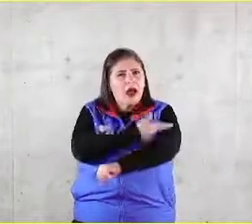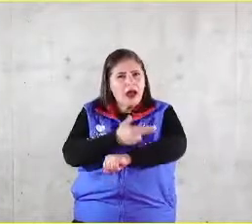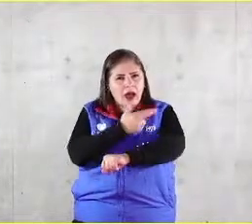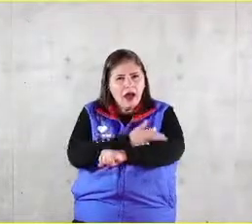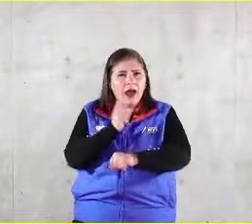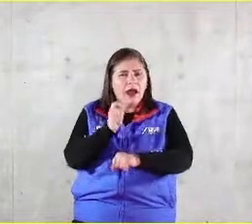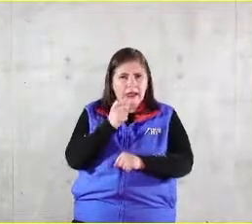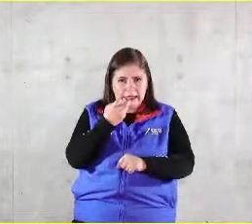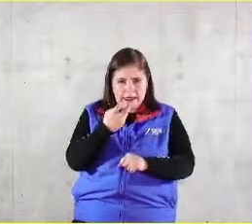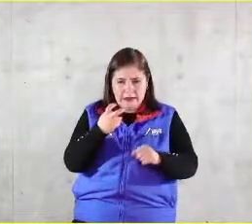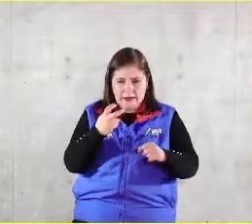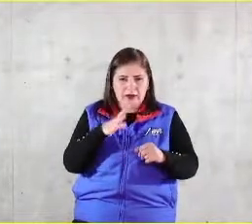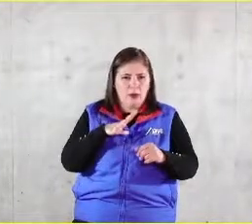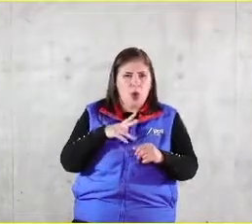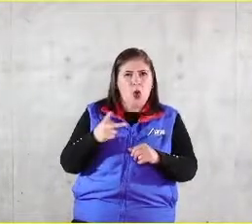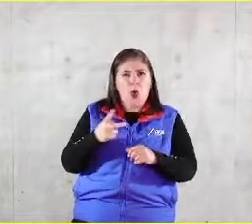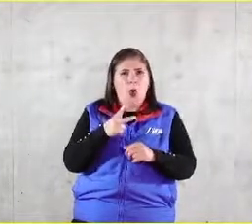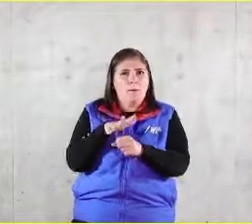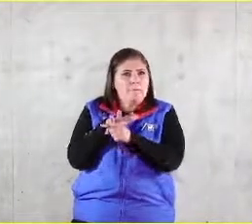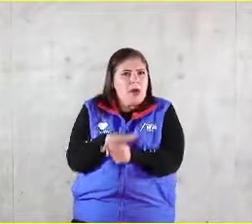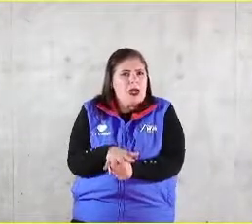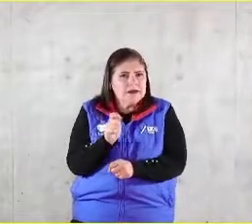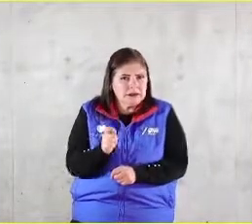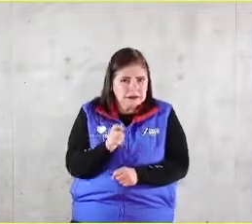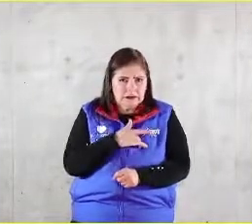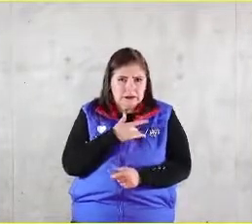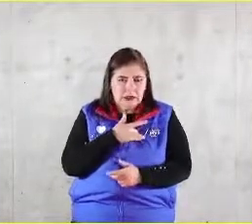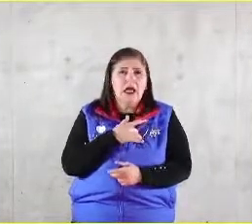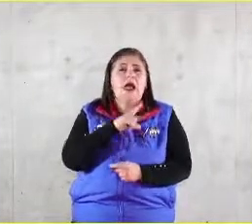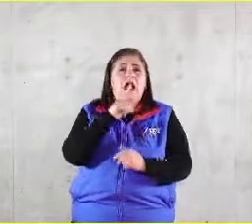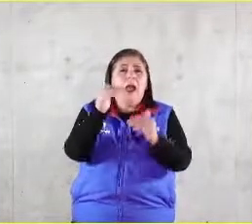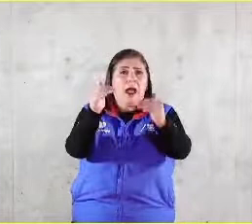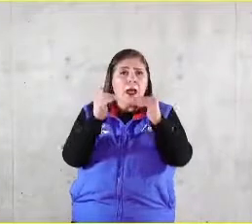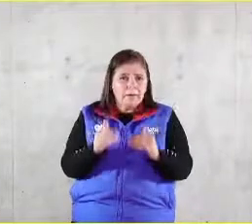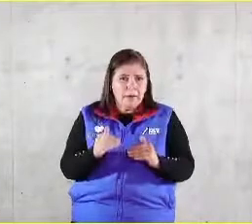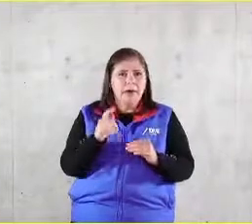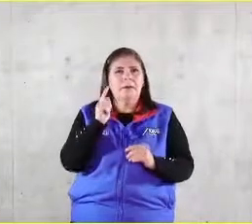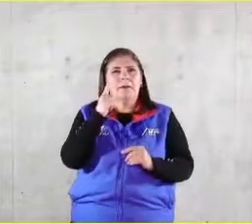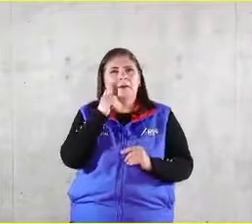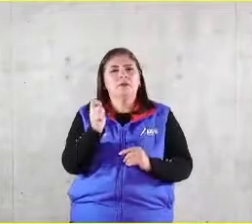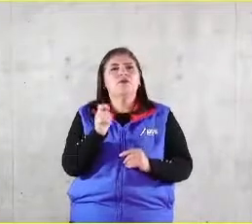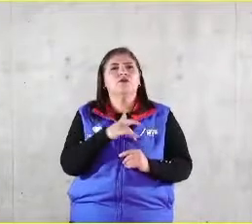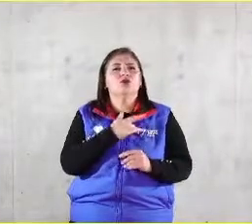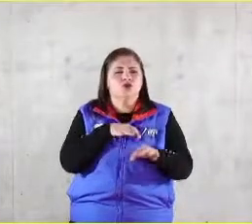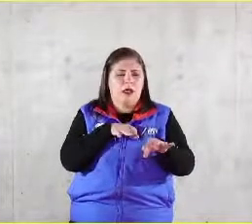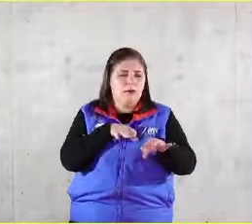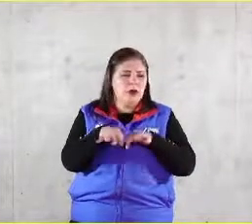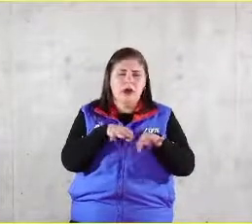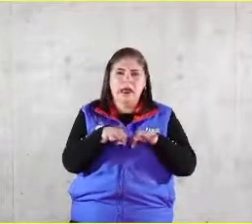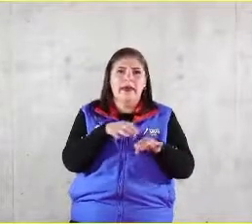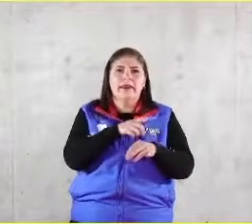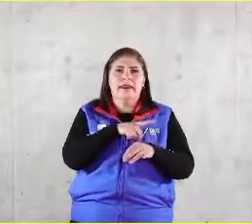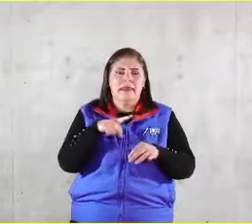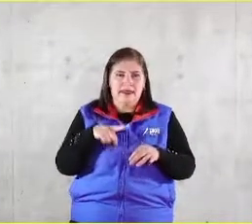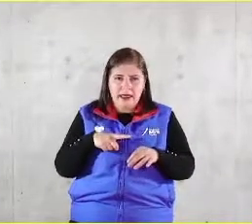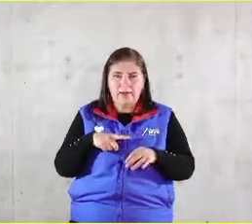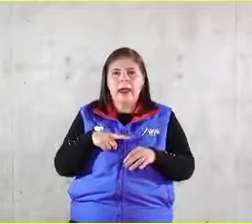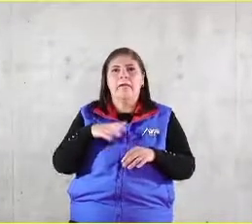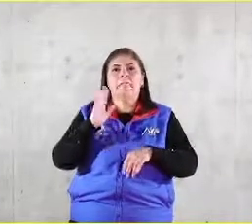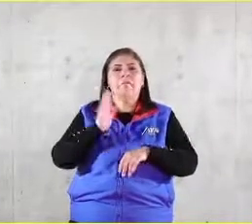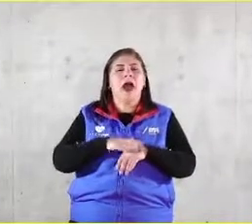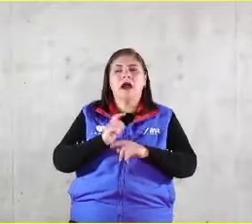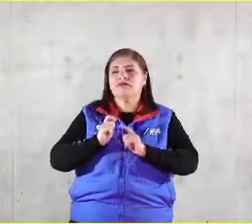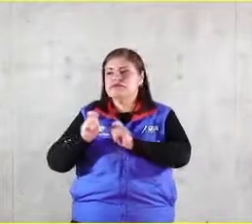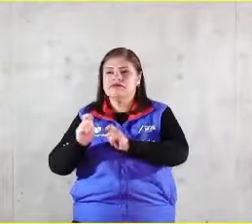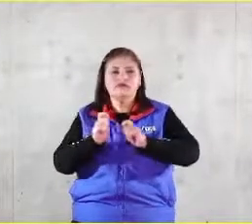atención y finalmente en la base la pulverización del trabajo implica definir esa estructura quien hace